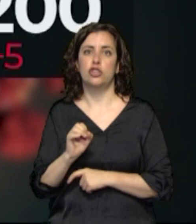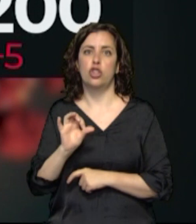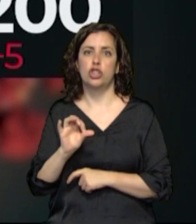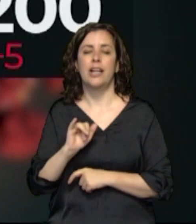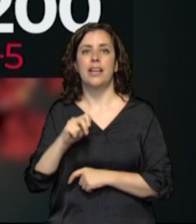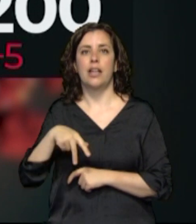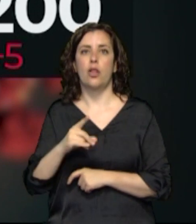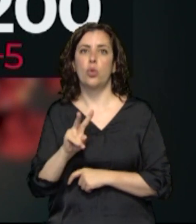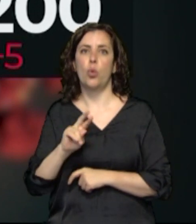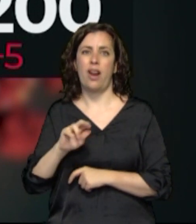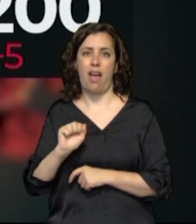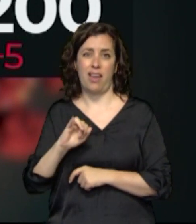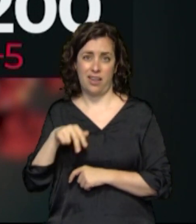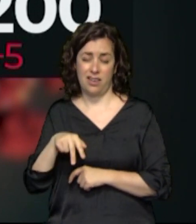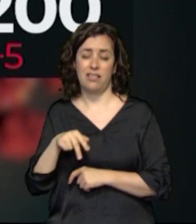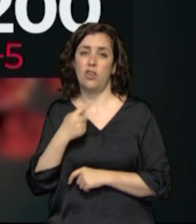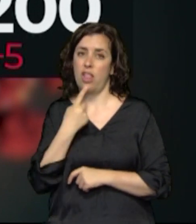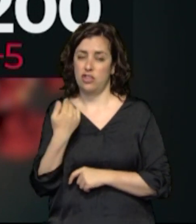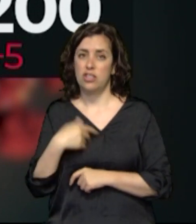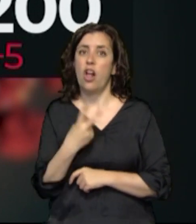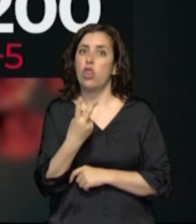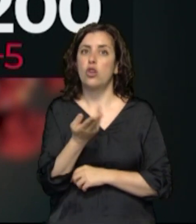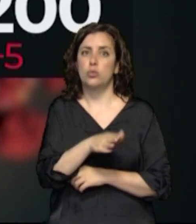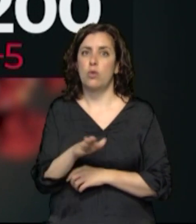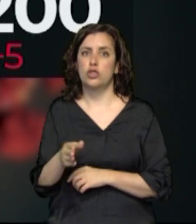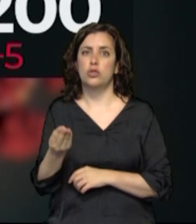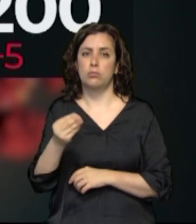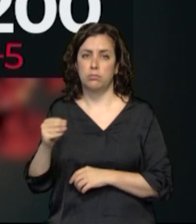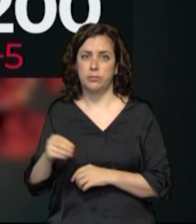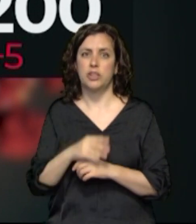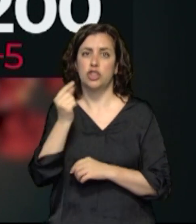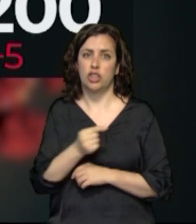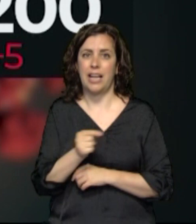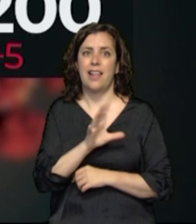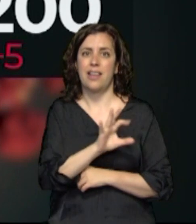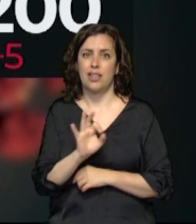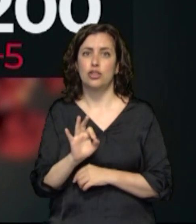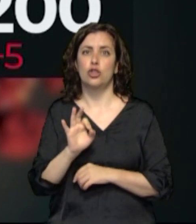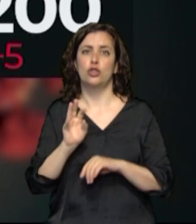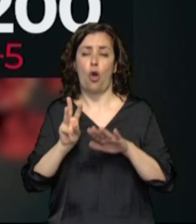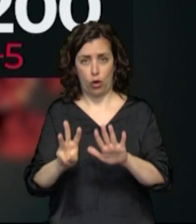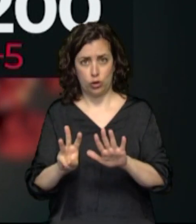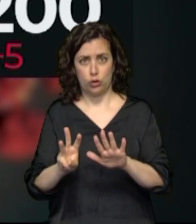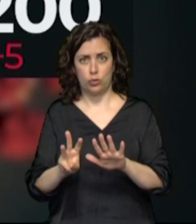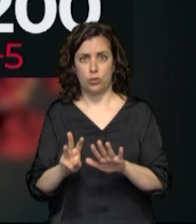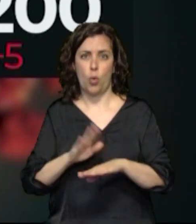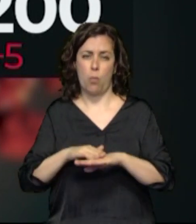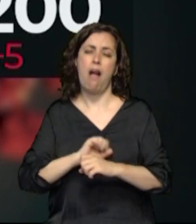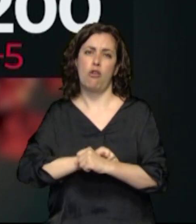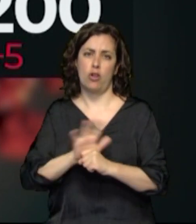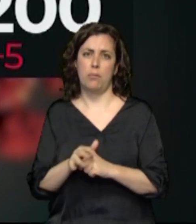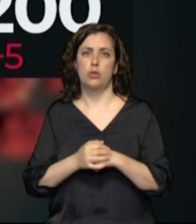Son dos fallecidos más, con lo que ya suben a 508 las personas que han muerto con COVID. En cuanto a los datos sobre casos